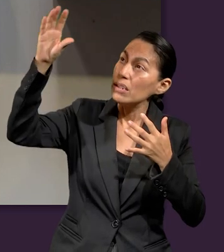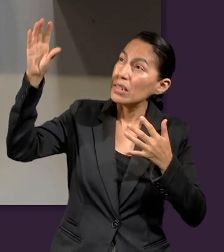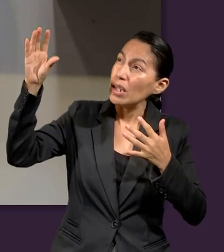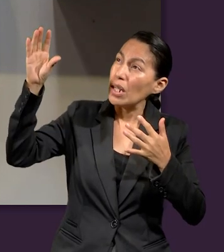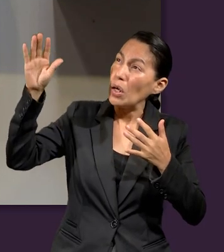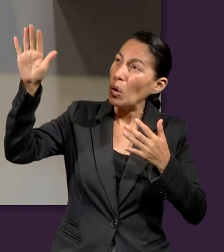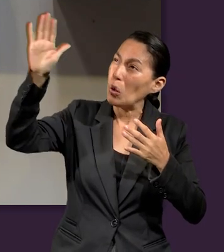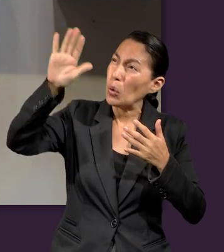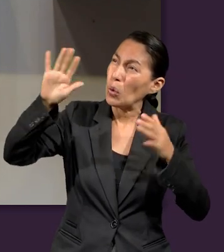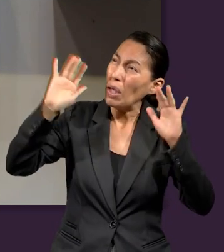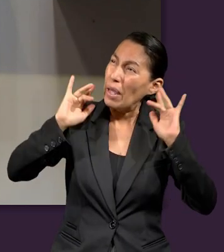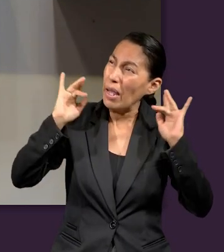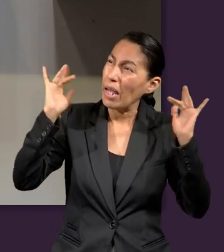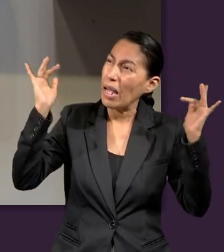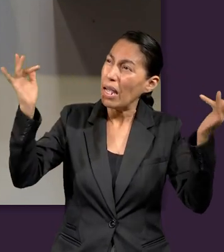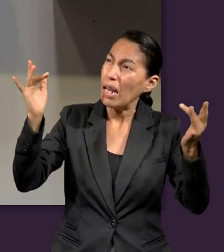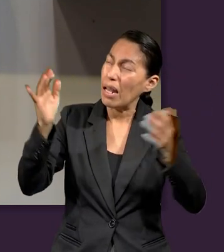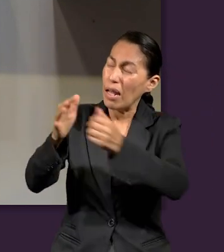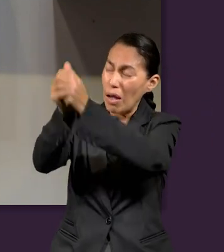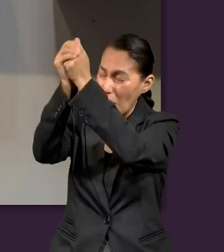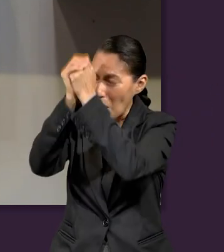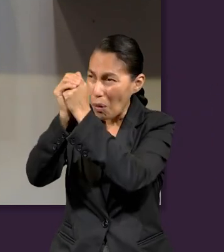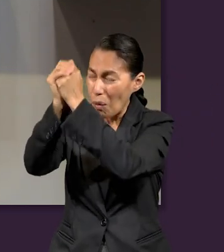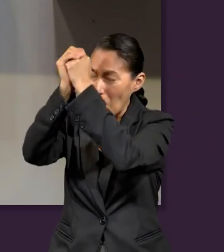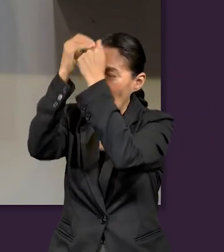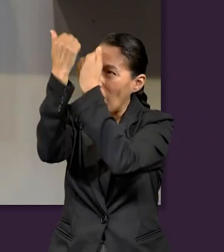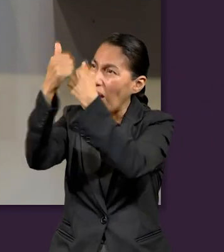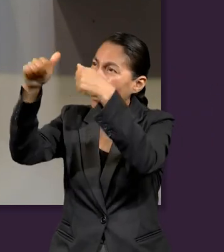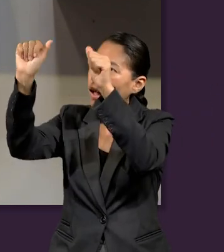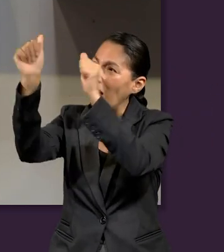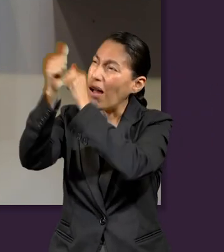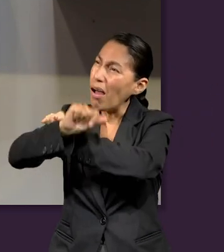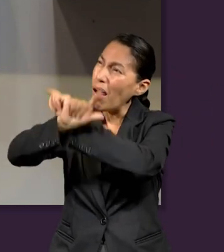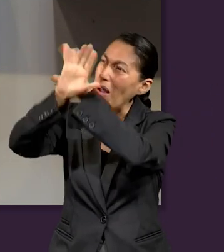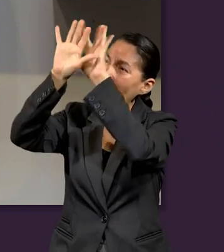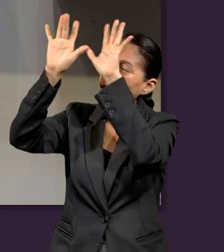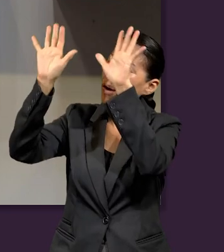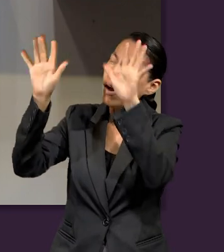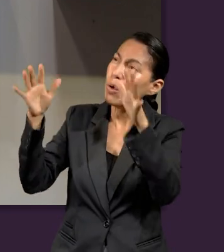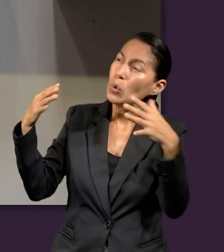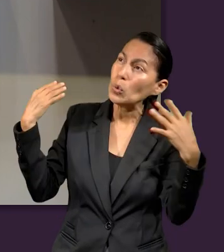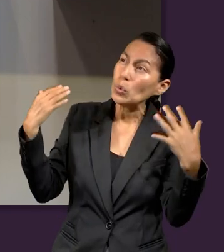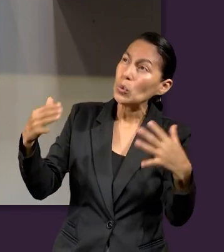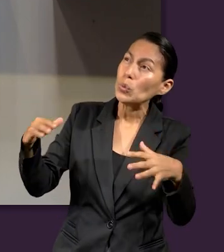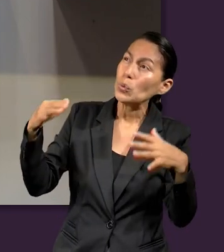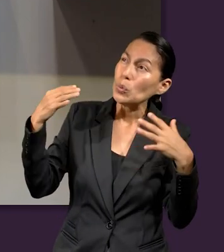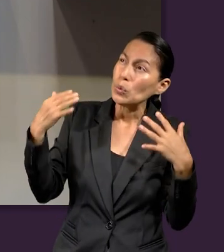a Jesús, lo adora y lo honra y lo glorifica.